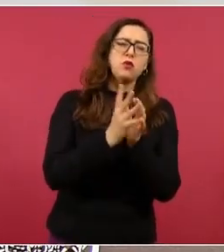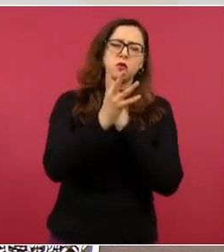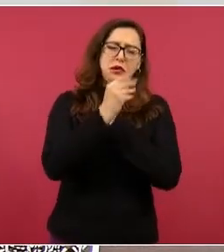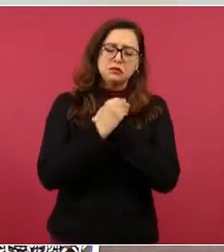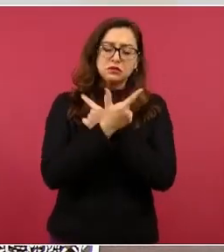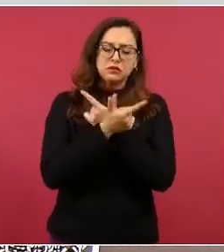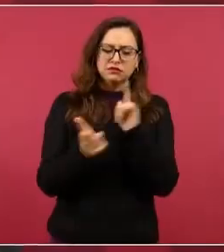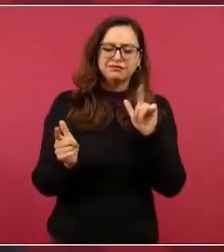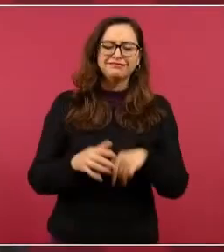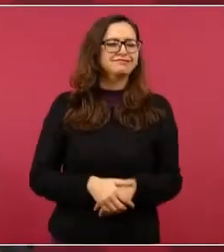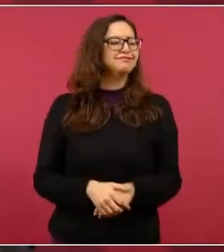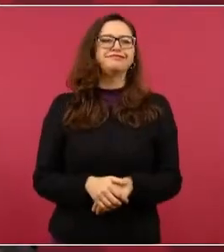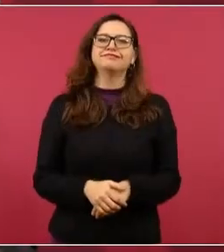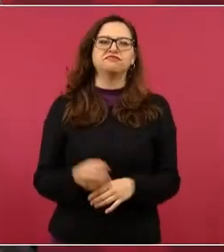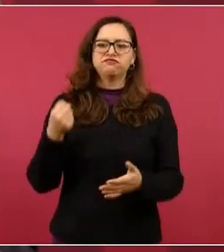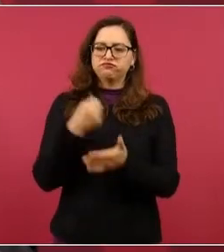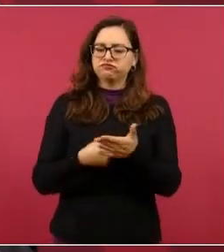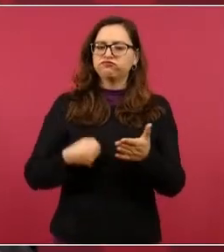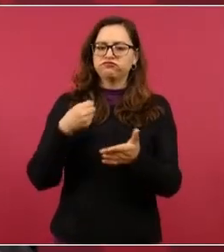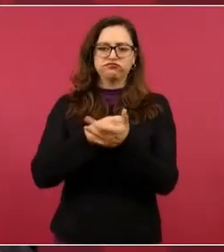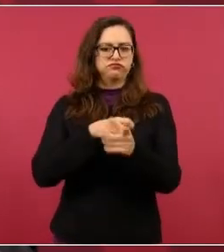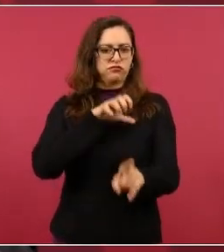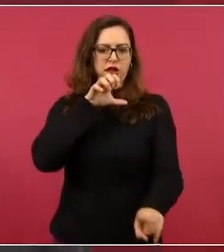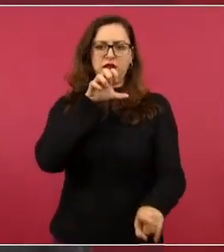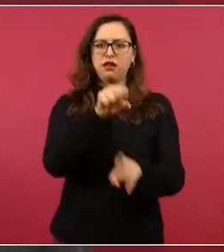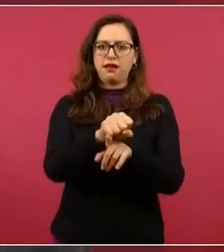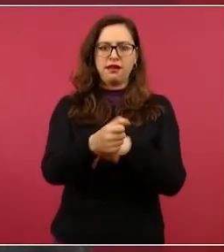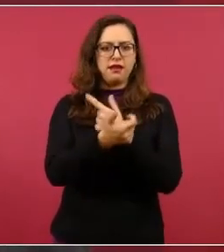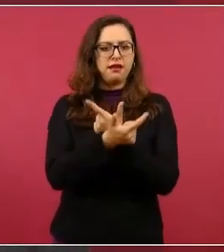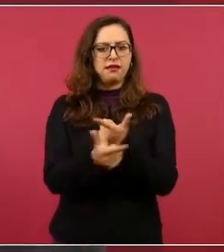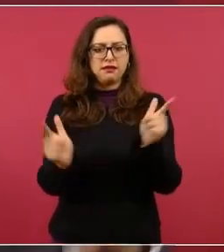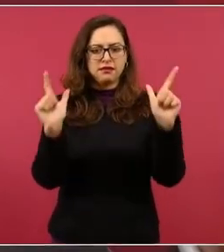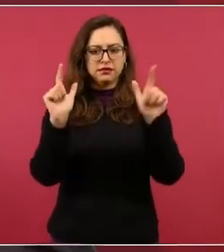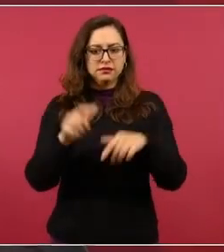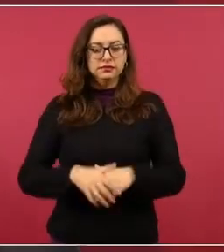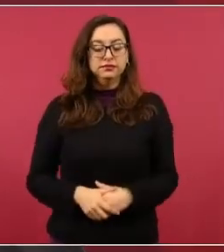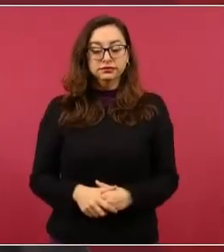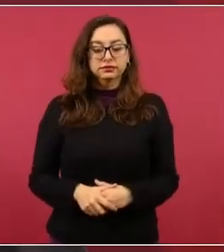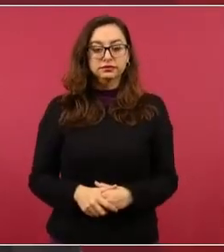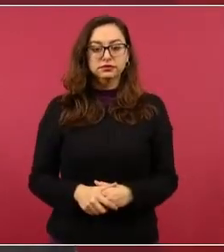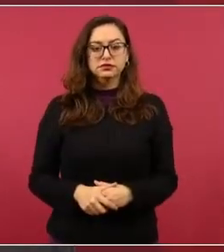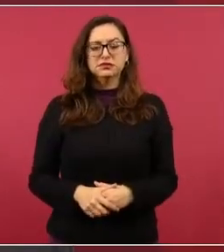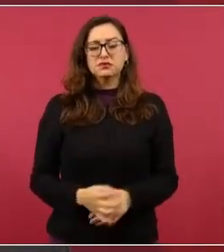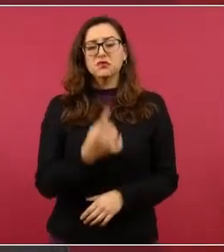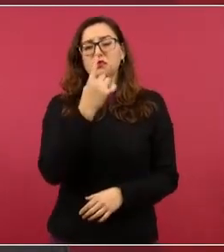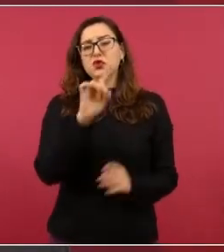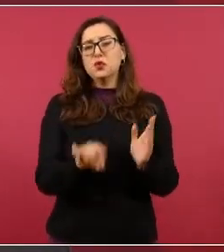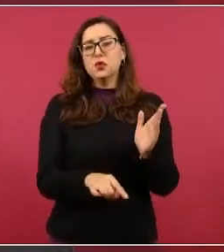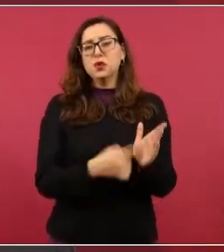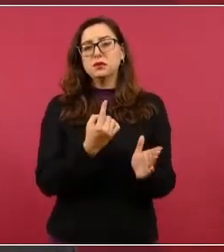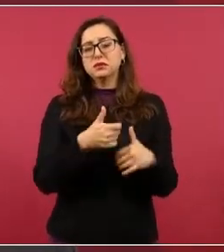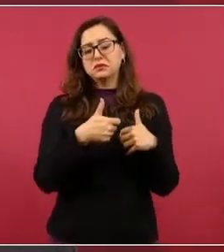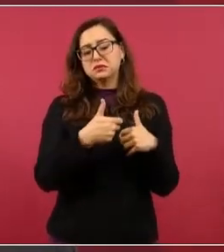Hay que luchar y no es una vez nada más.